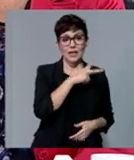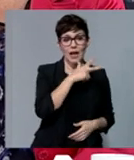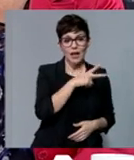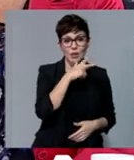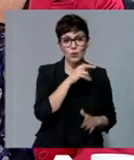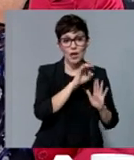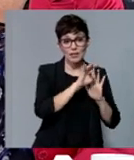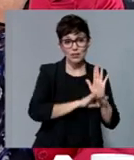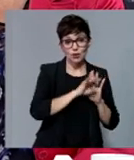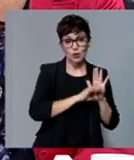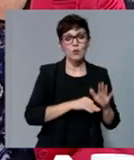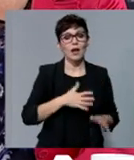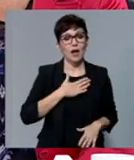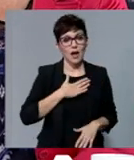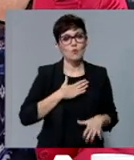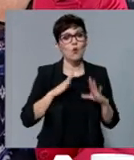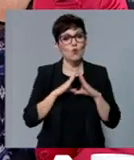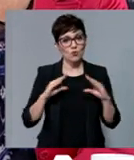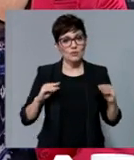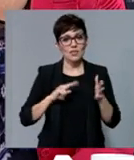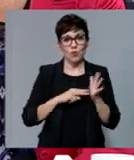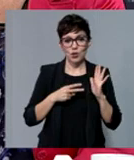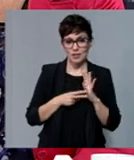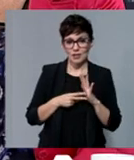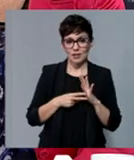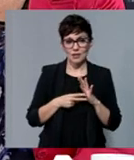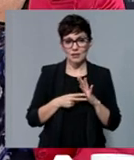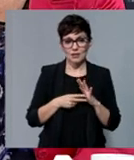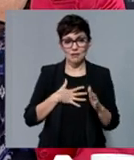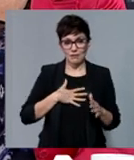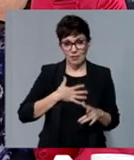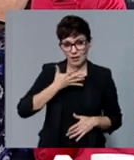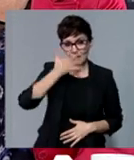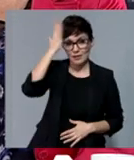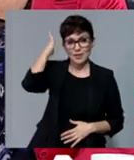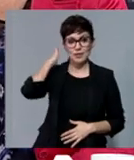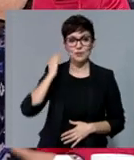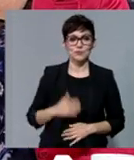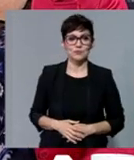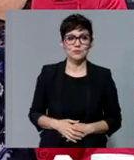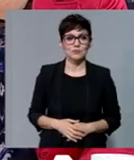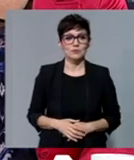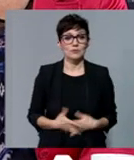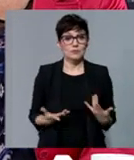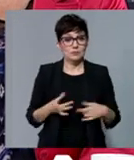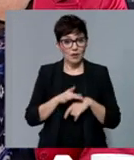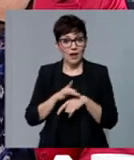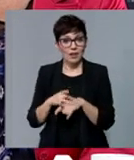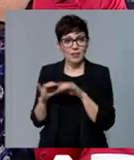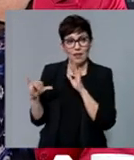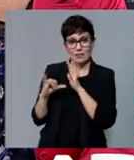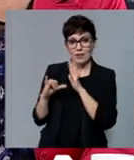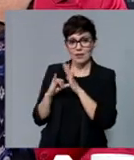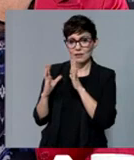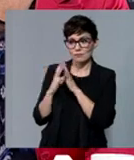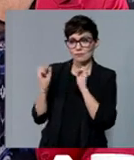la Politécnica de Cartagena. Por lo tanto, es evidente que una relación con la Agencia más cercana a la UPCT podrá facilitar todo este tipo de